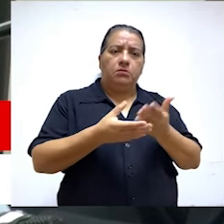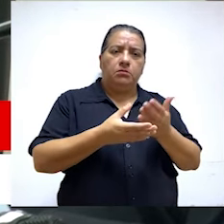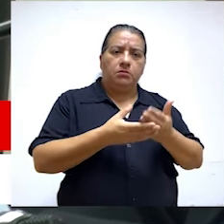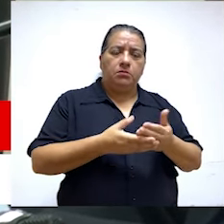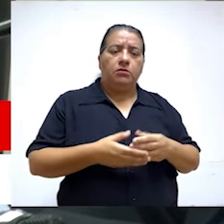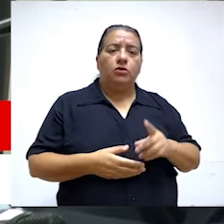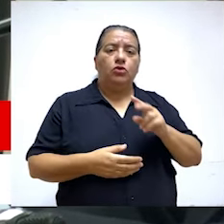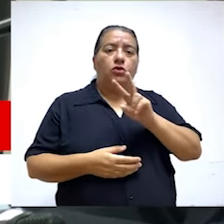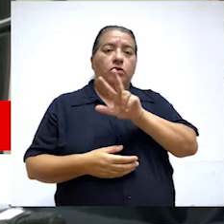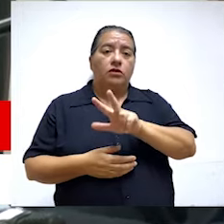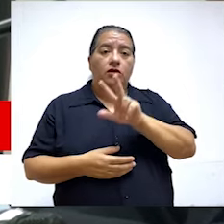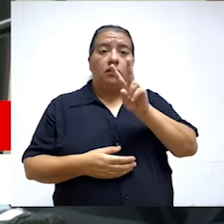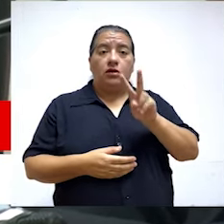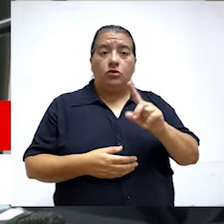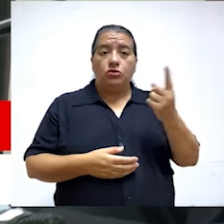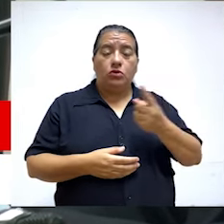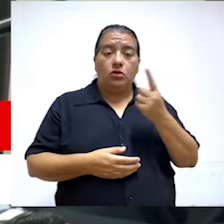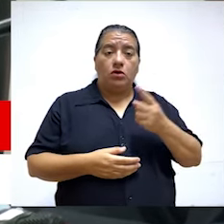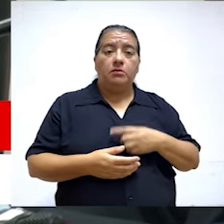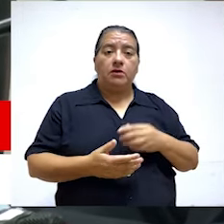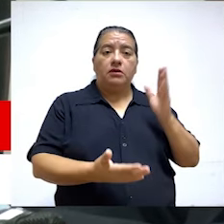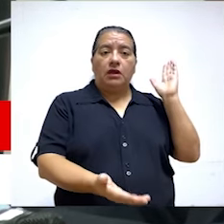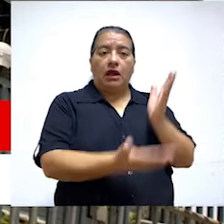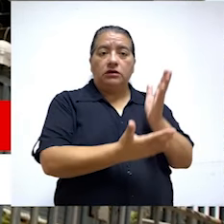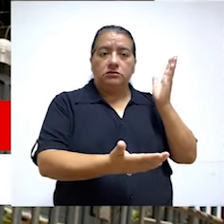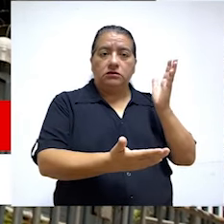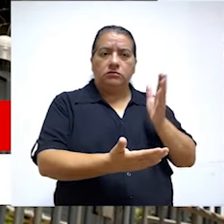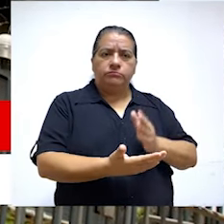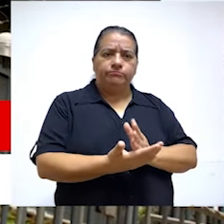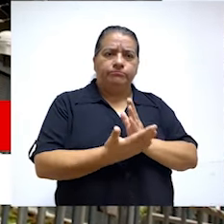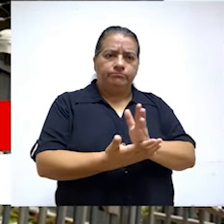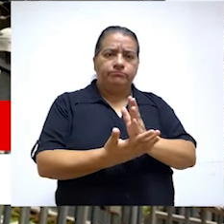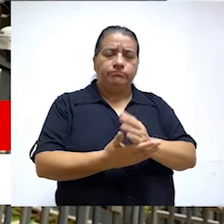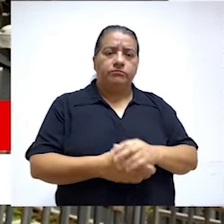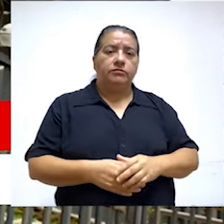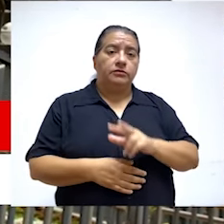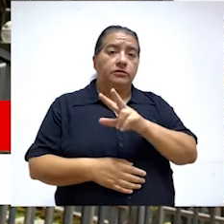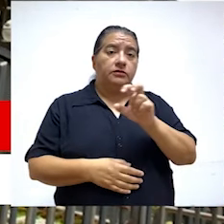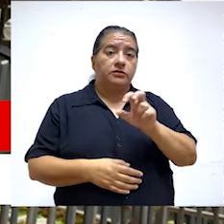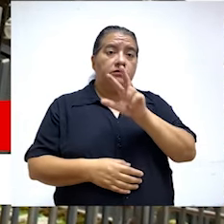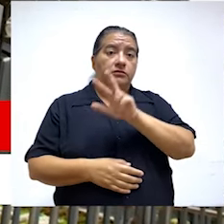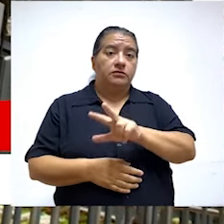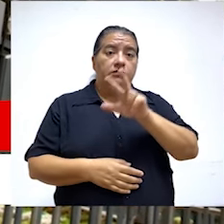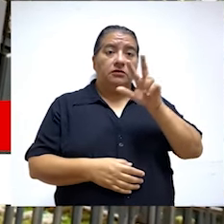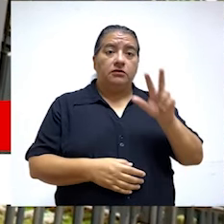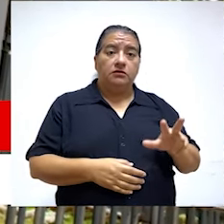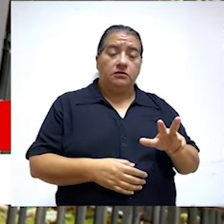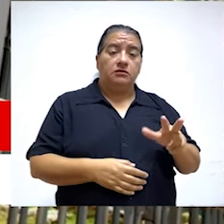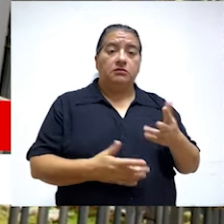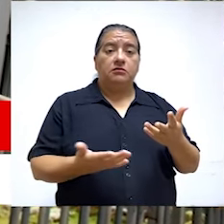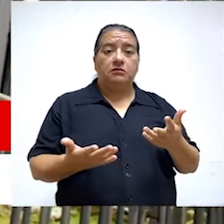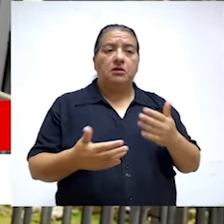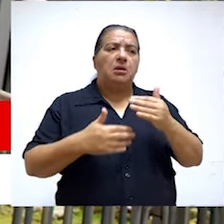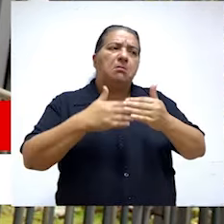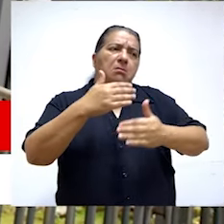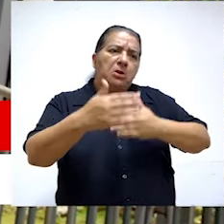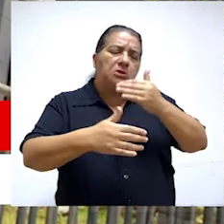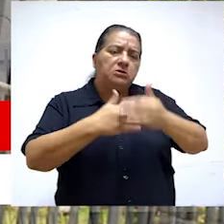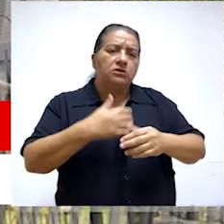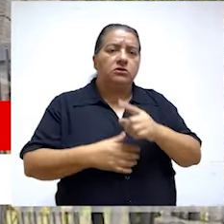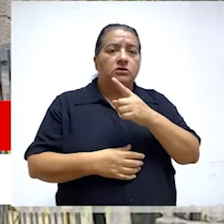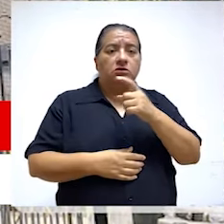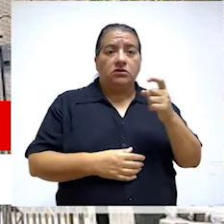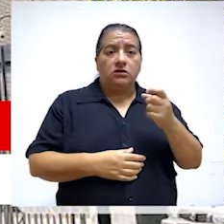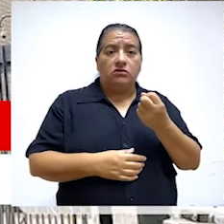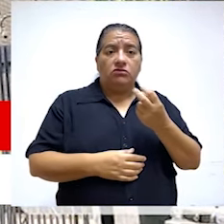809 procesos tramitados a nivel de la entidad, solo 32 funcionarios recibieron sanción firme, mientras